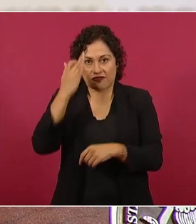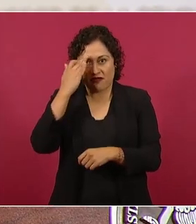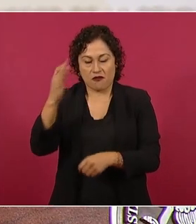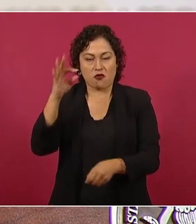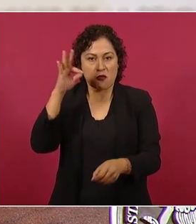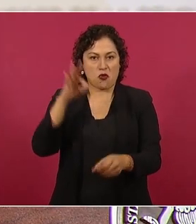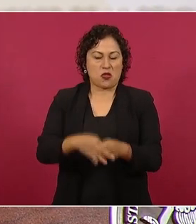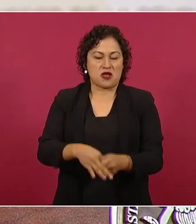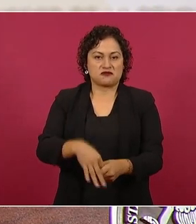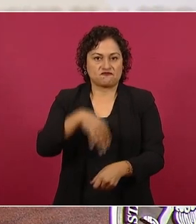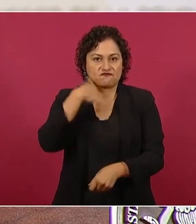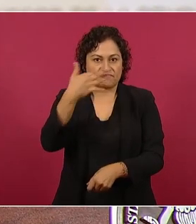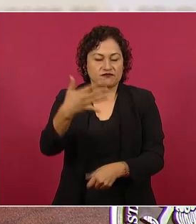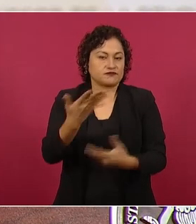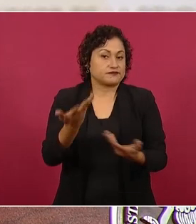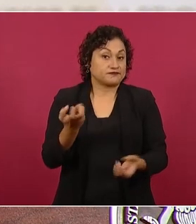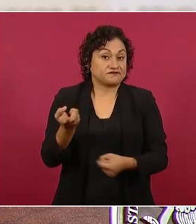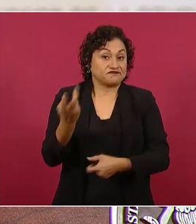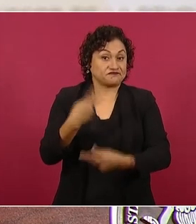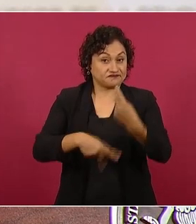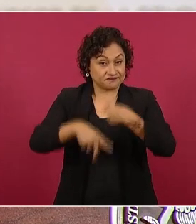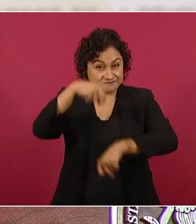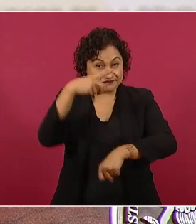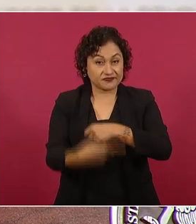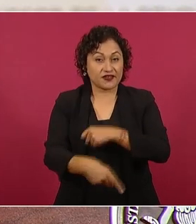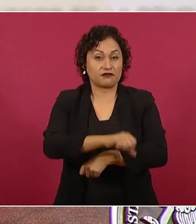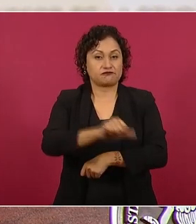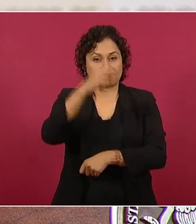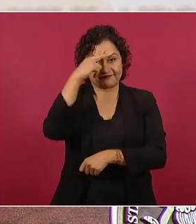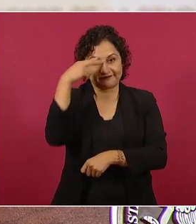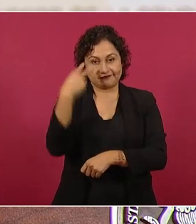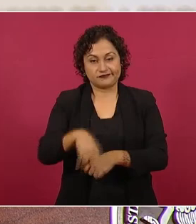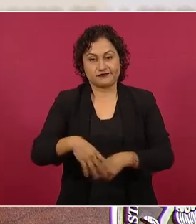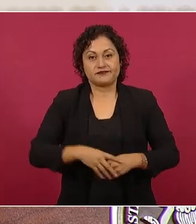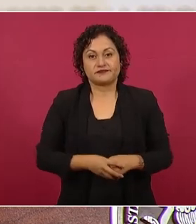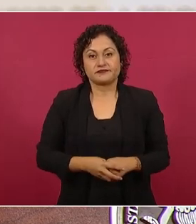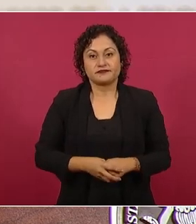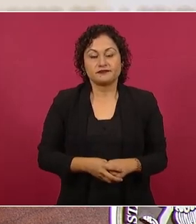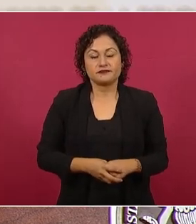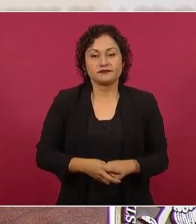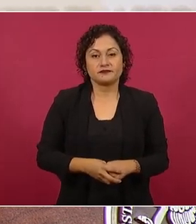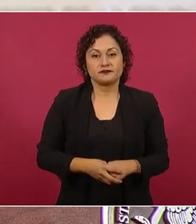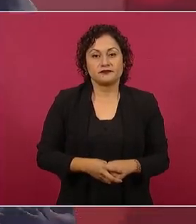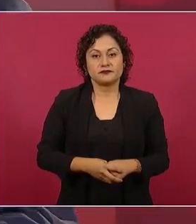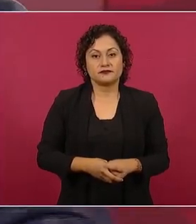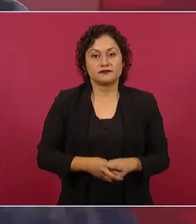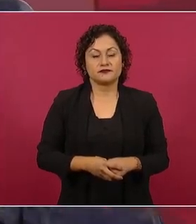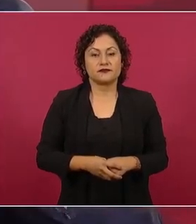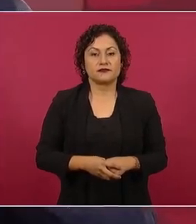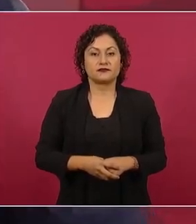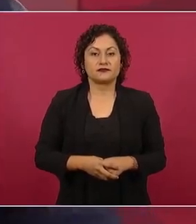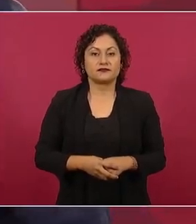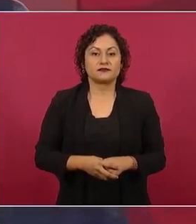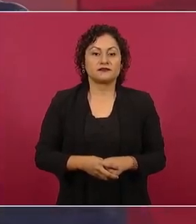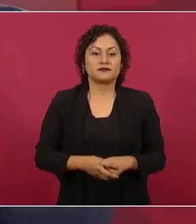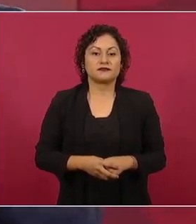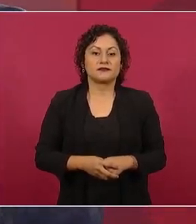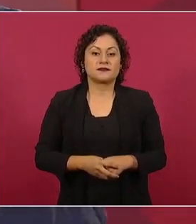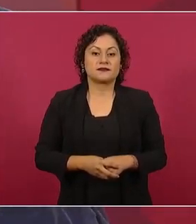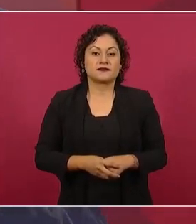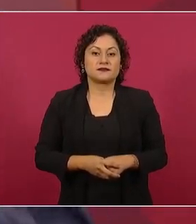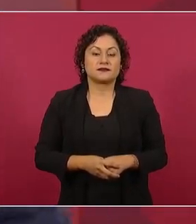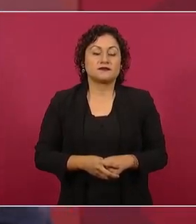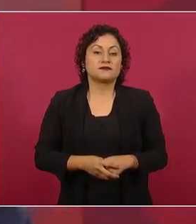porque se tomaron